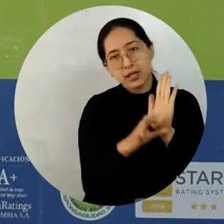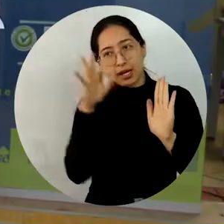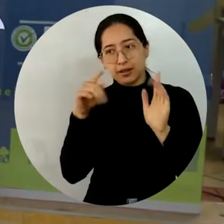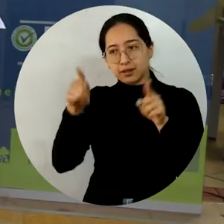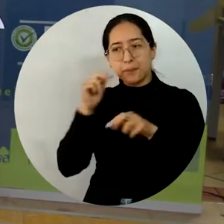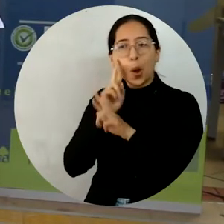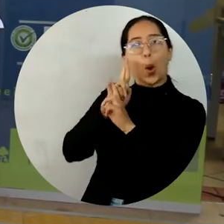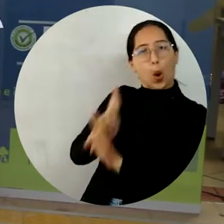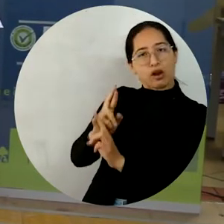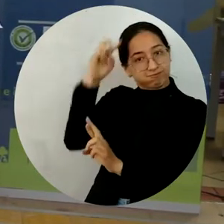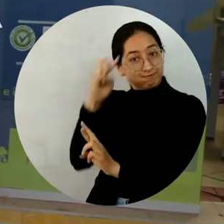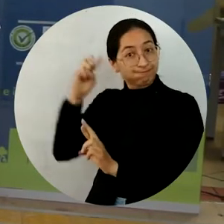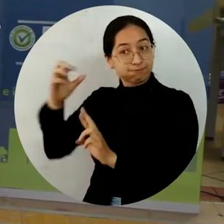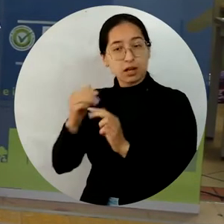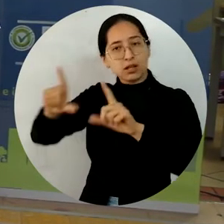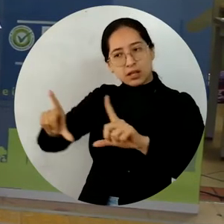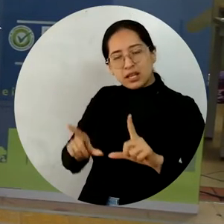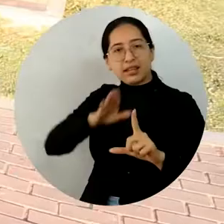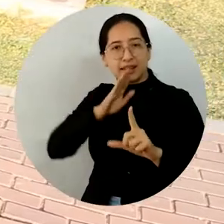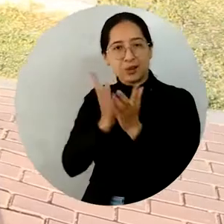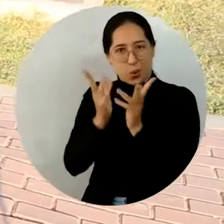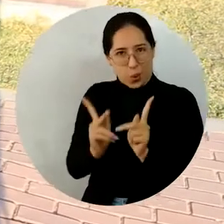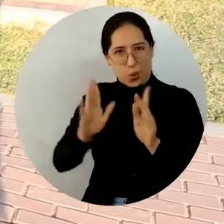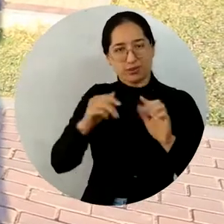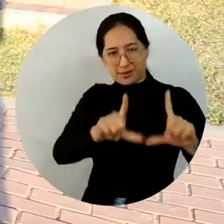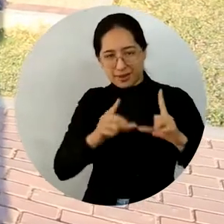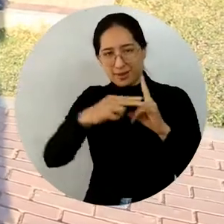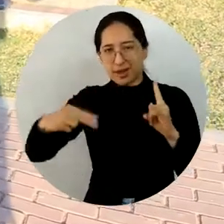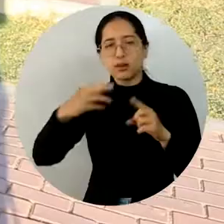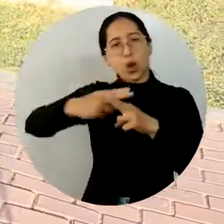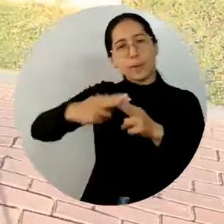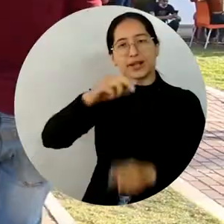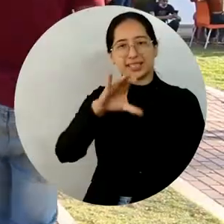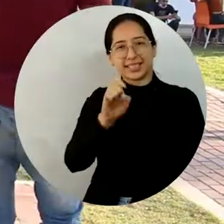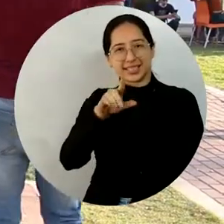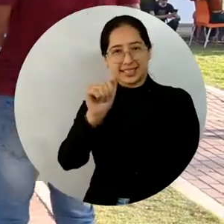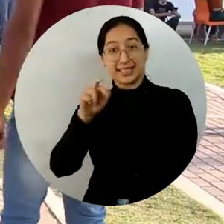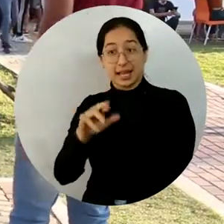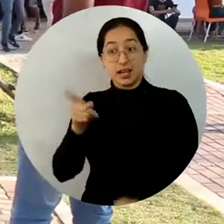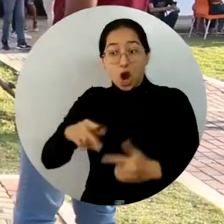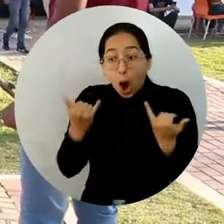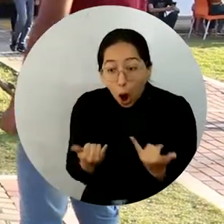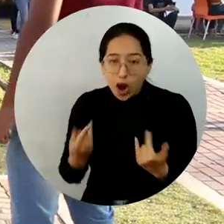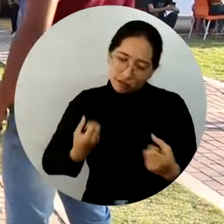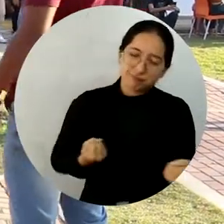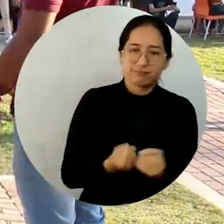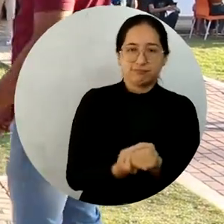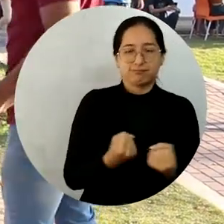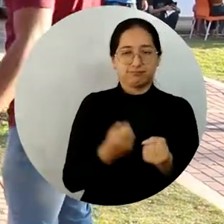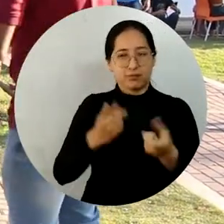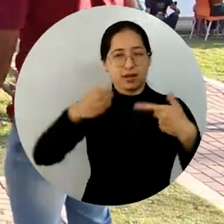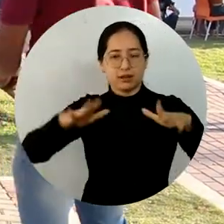reconocimiento al profesional en deporte César Navarro Altamar, quien es graduado de Uni Magdalena y hoy por hoy contribuye al bienestar de la